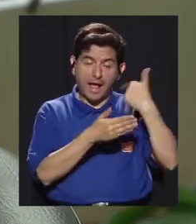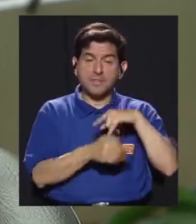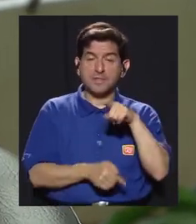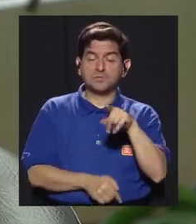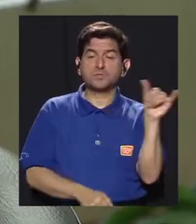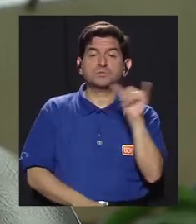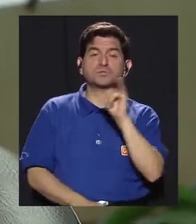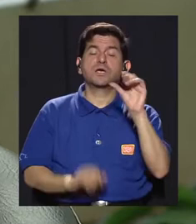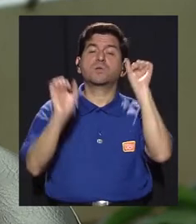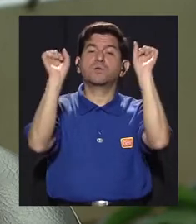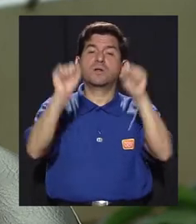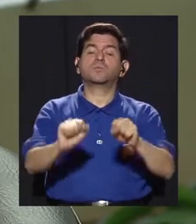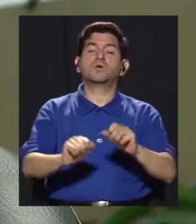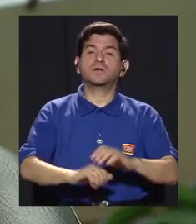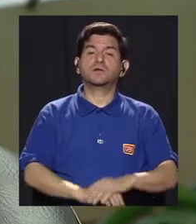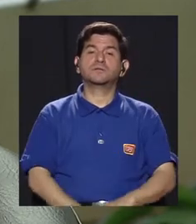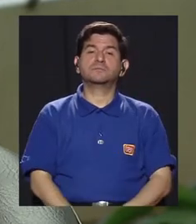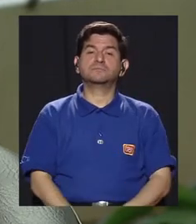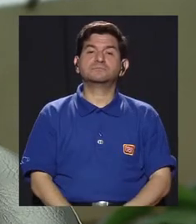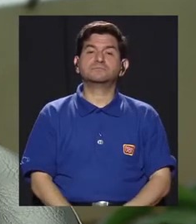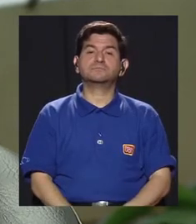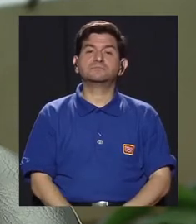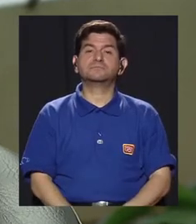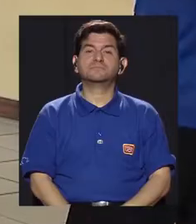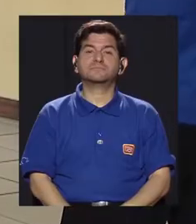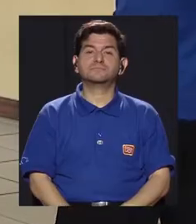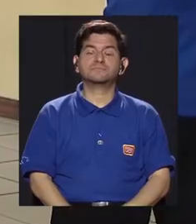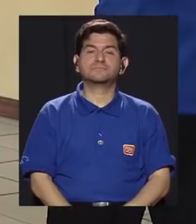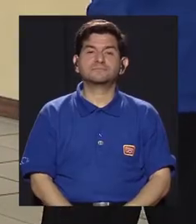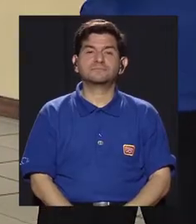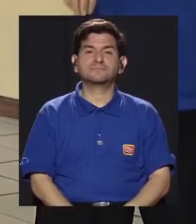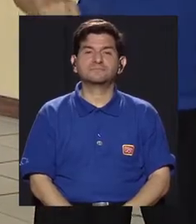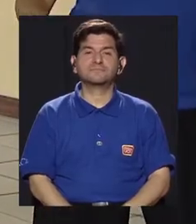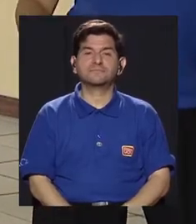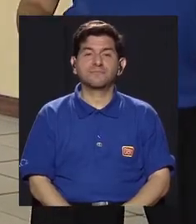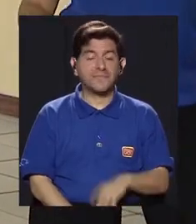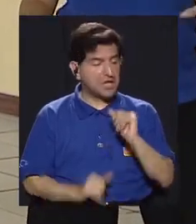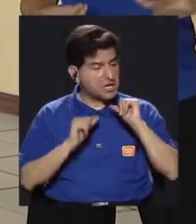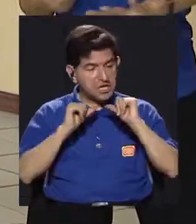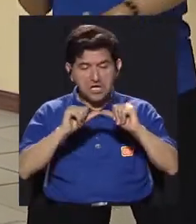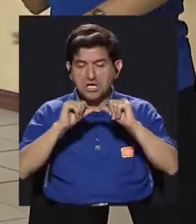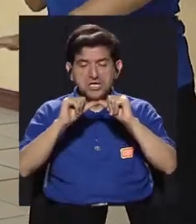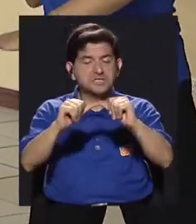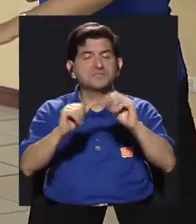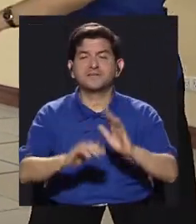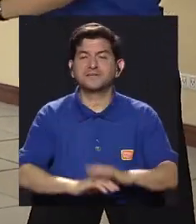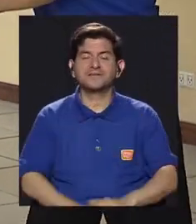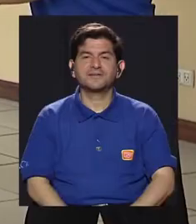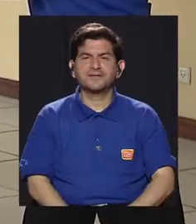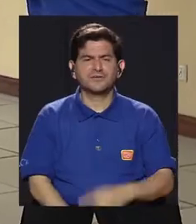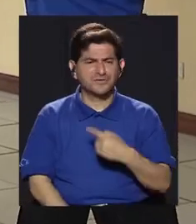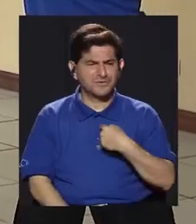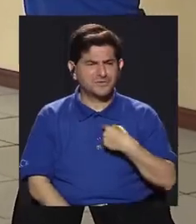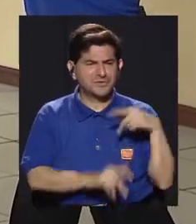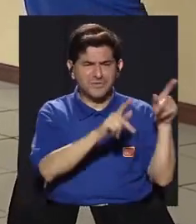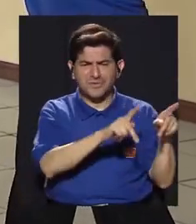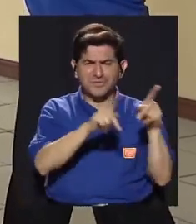puedo hacer, ustedes también lo pueden hacer. Y entonces, y ahí vamos, yo tengo